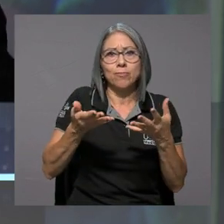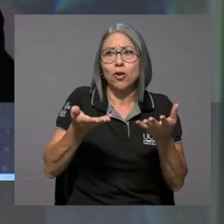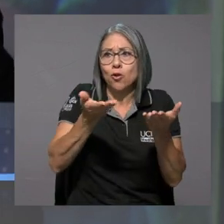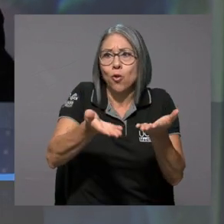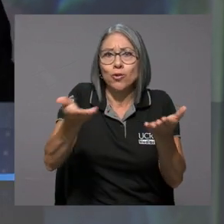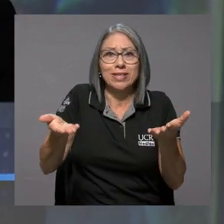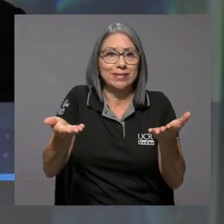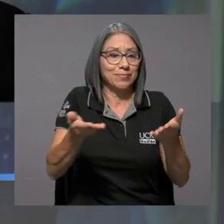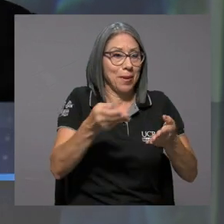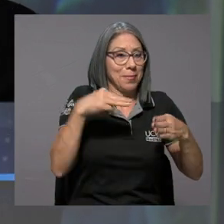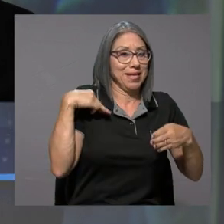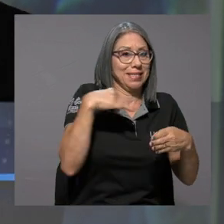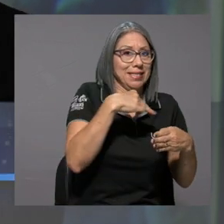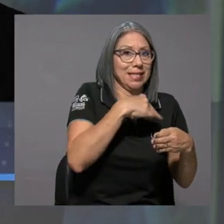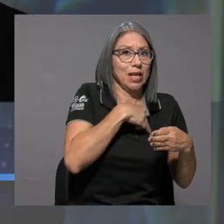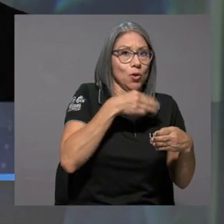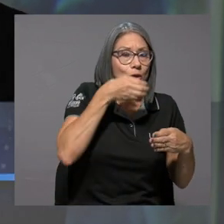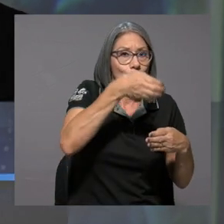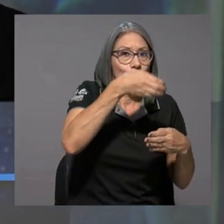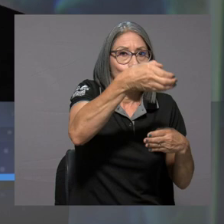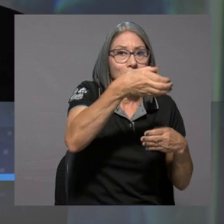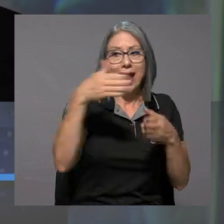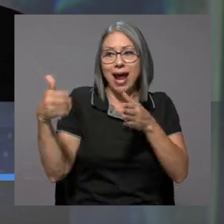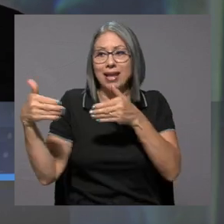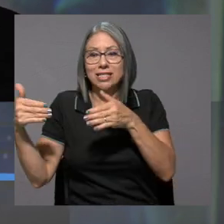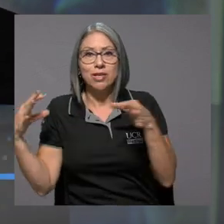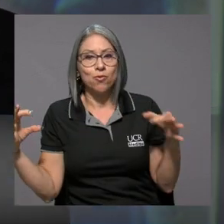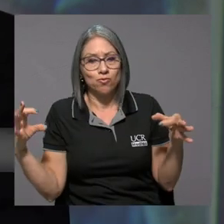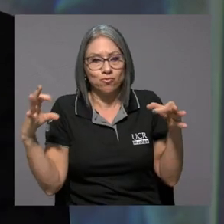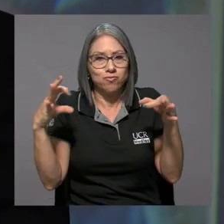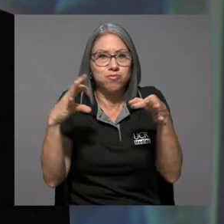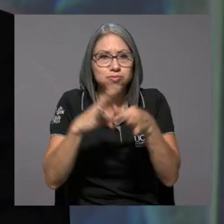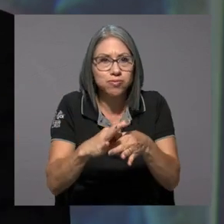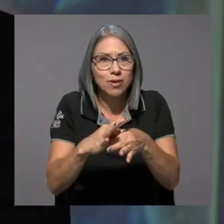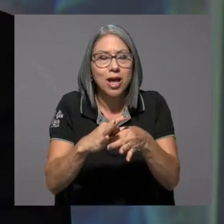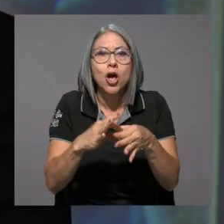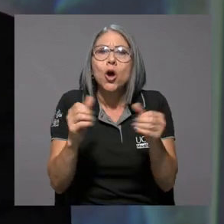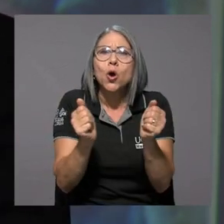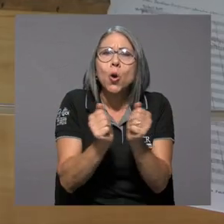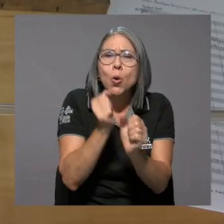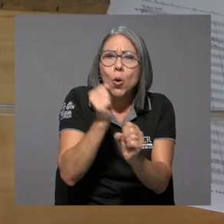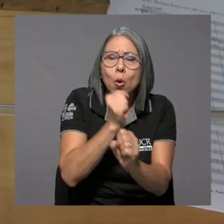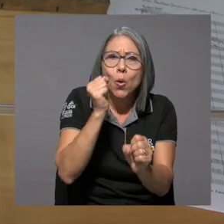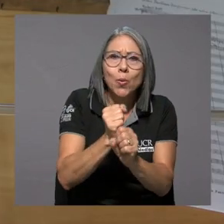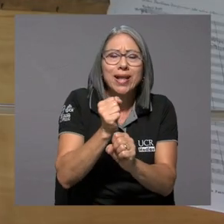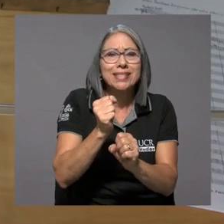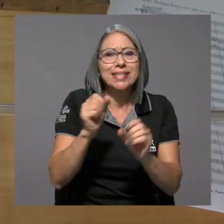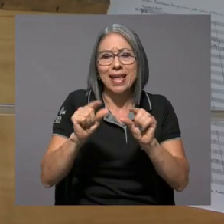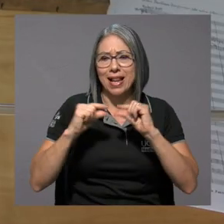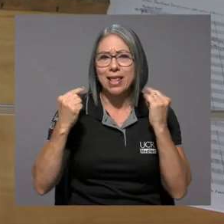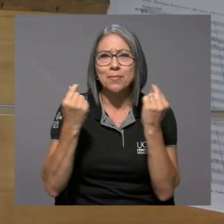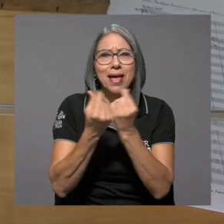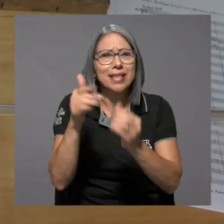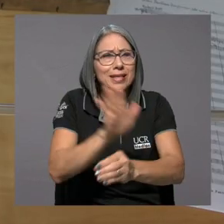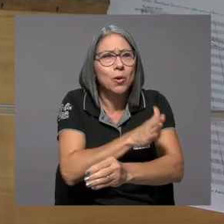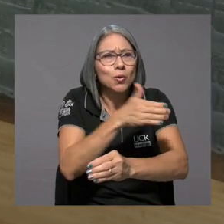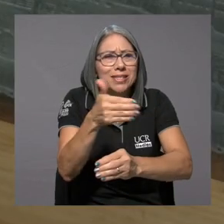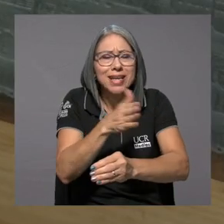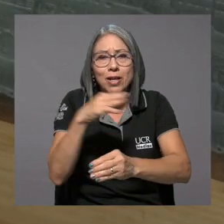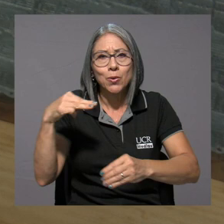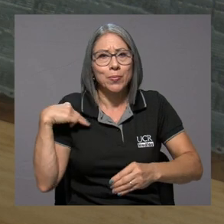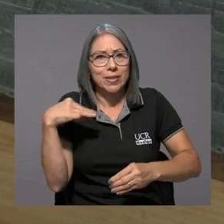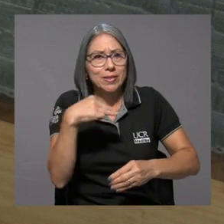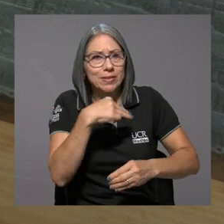Cultura con el Archivo, centenares de obras de las bandas de conciertos del Ministerio de Cultura y Juventud, ya hayan sido también